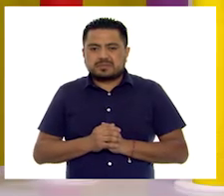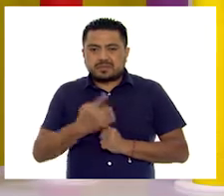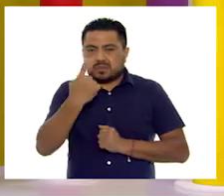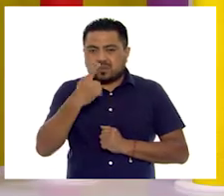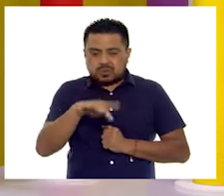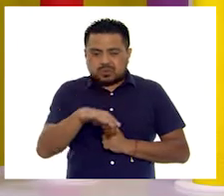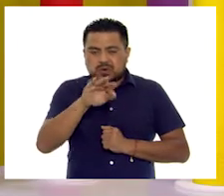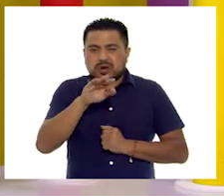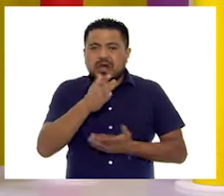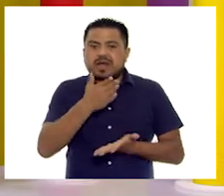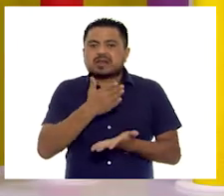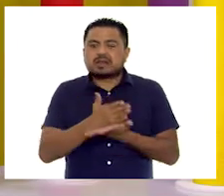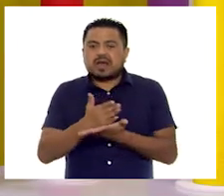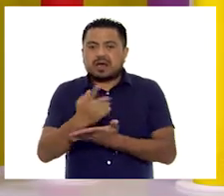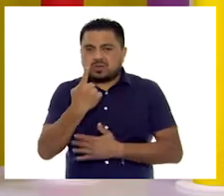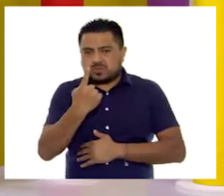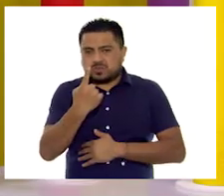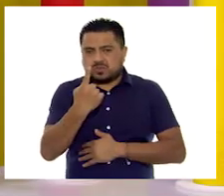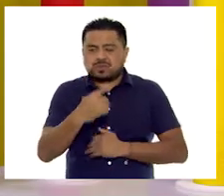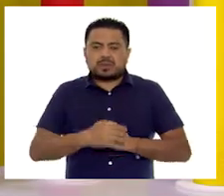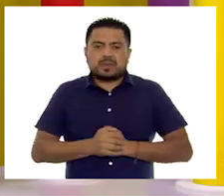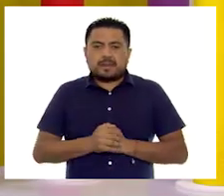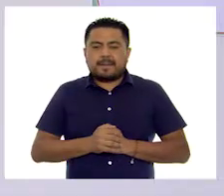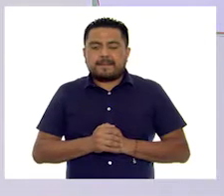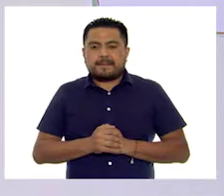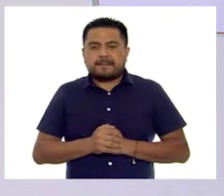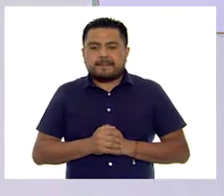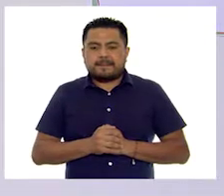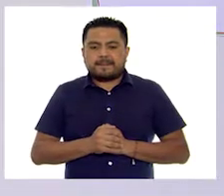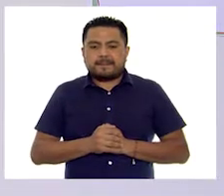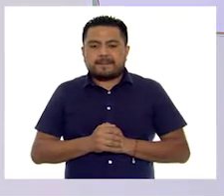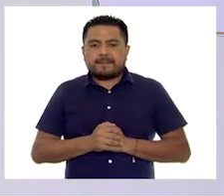Uno, un taco. Un taco.